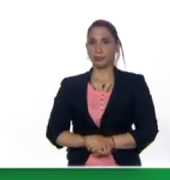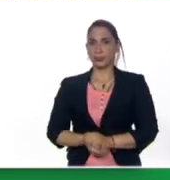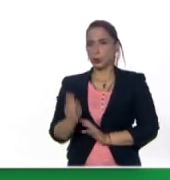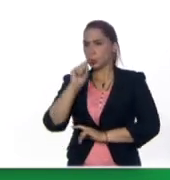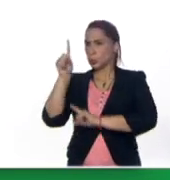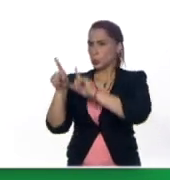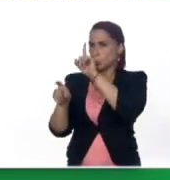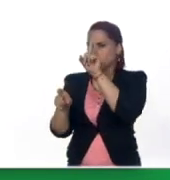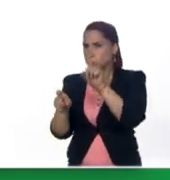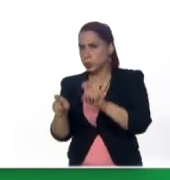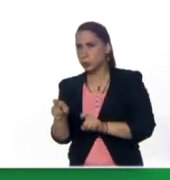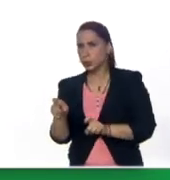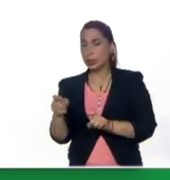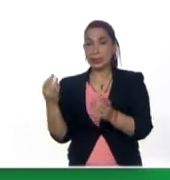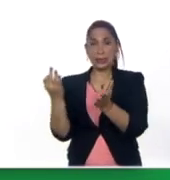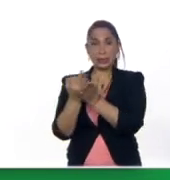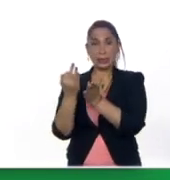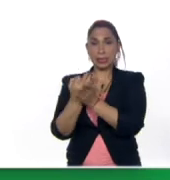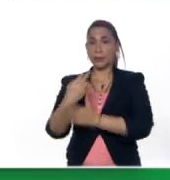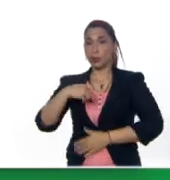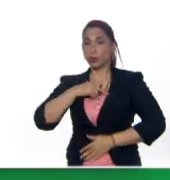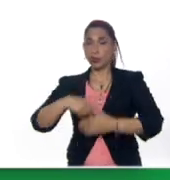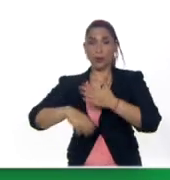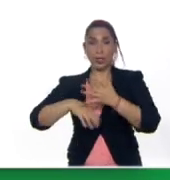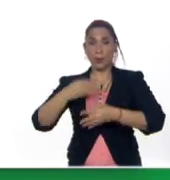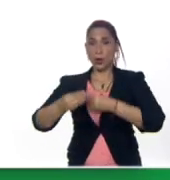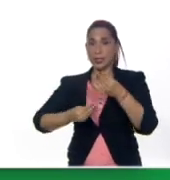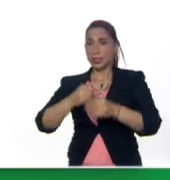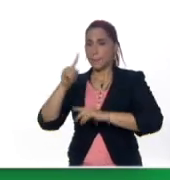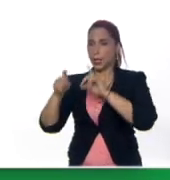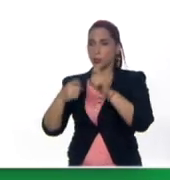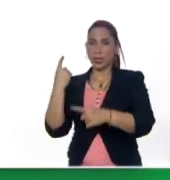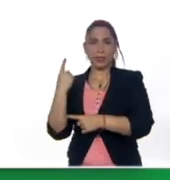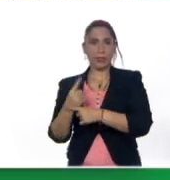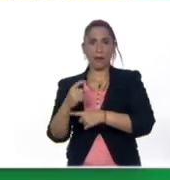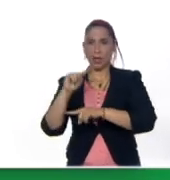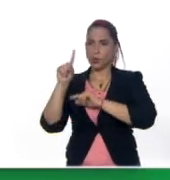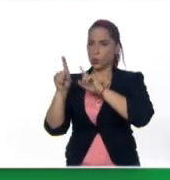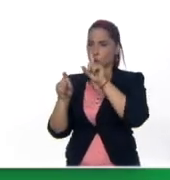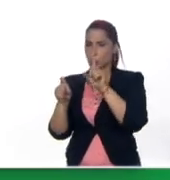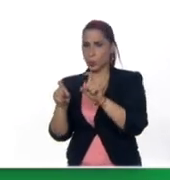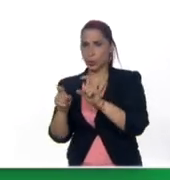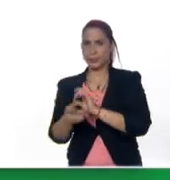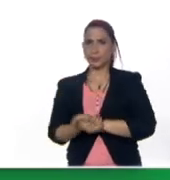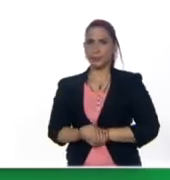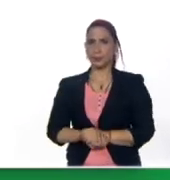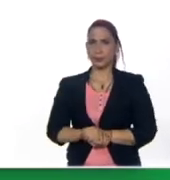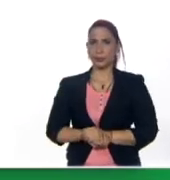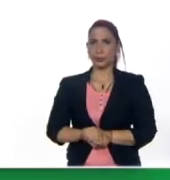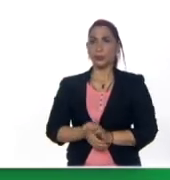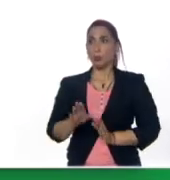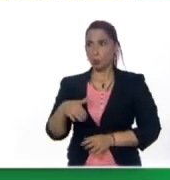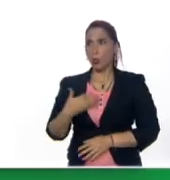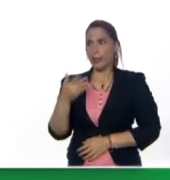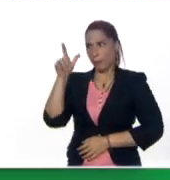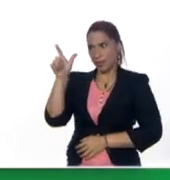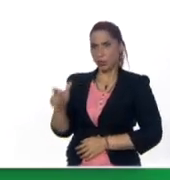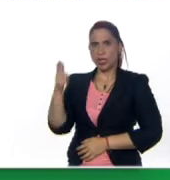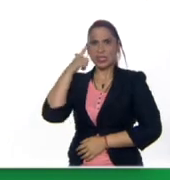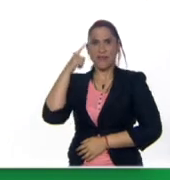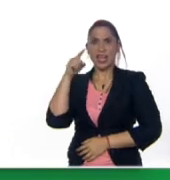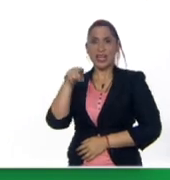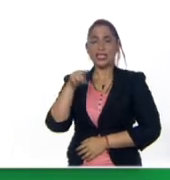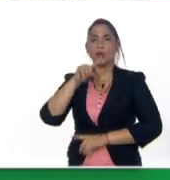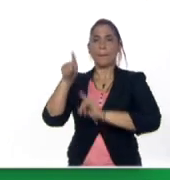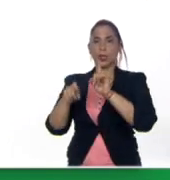interrogación. Siempre que vayamos a hacer una pregunta en la escritura, debemos colocar los signos de puntuación para que el lector sepa que eso es una pregunta.